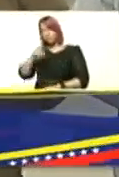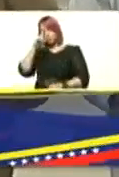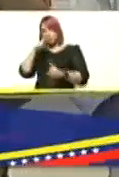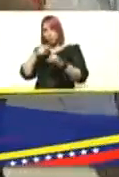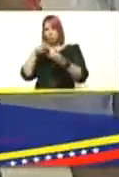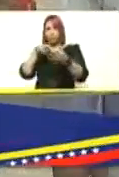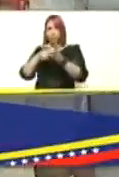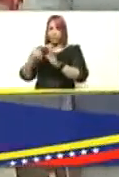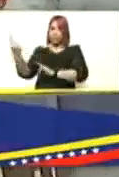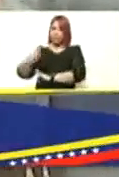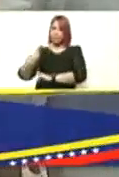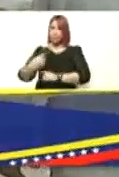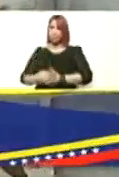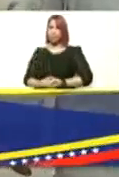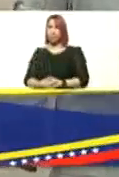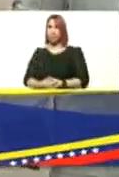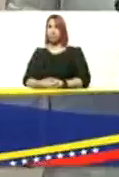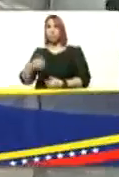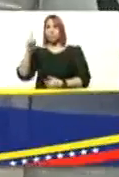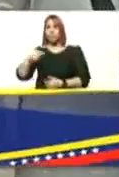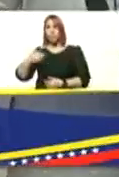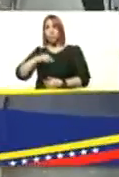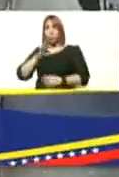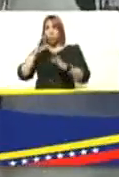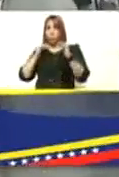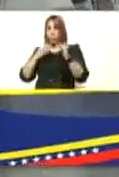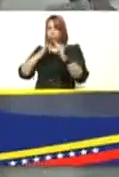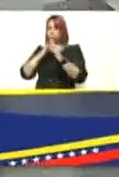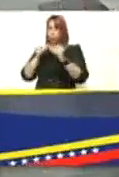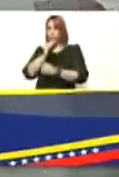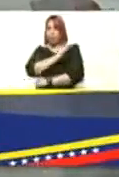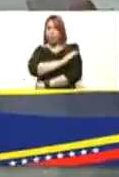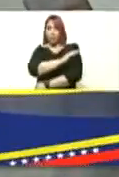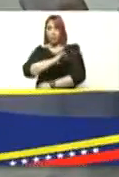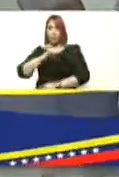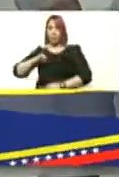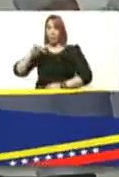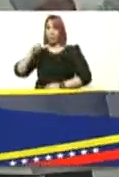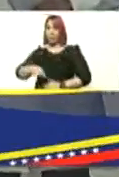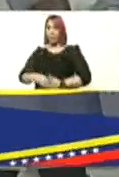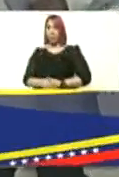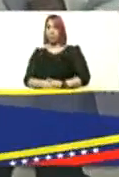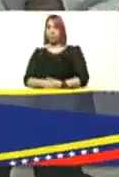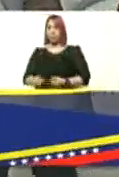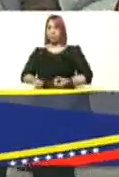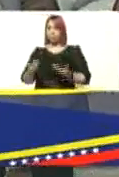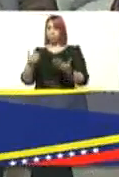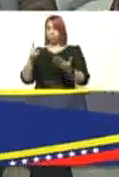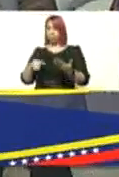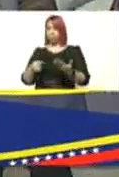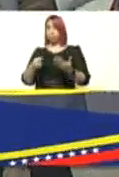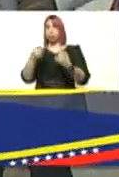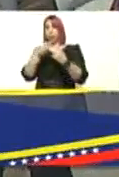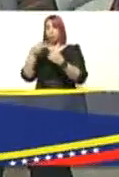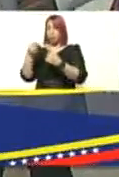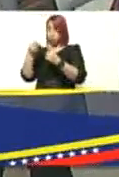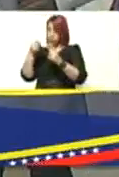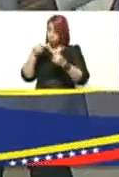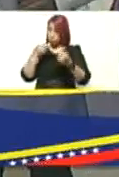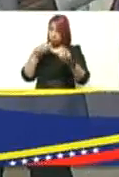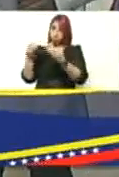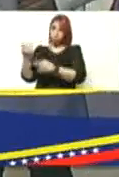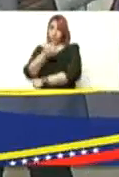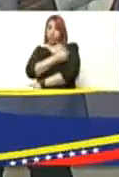de lo que usted ha ordenado bueno también estamos atendiendo todas las clínicas privadas presidente aquí ya se la entregó se la envió la vacuna así como usted la ha solicitado